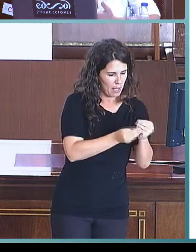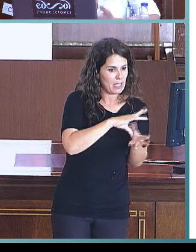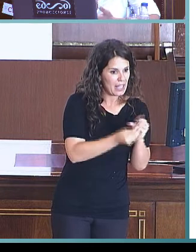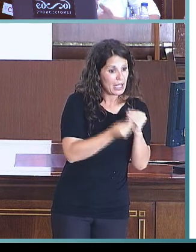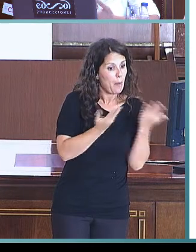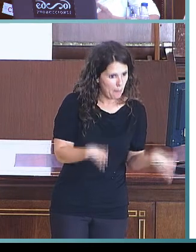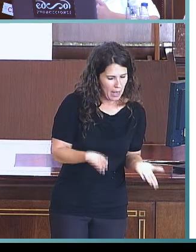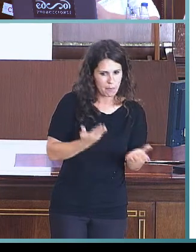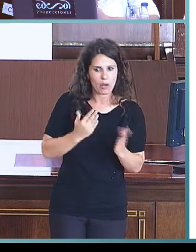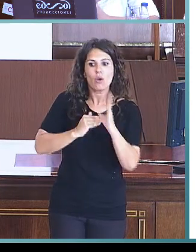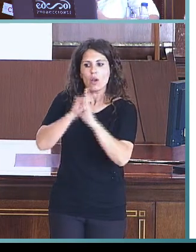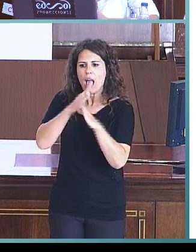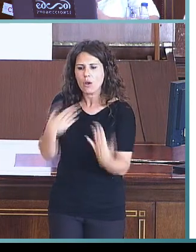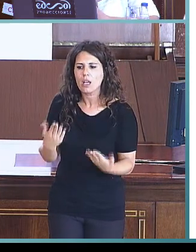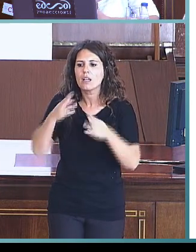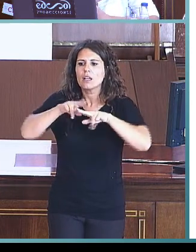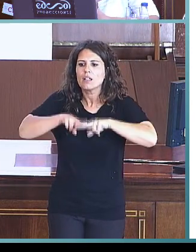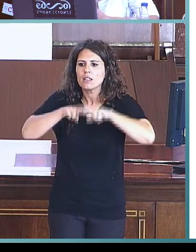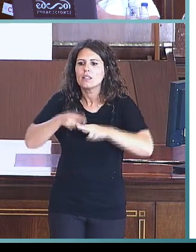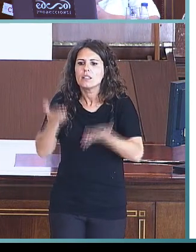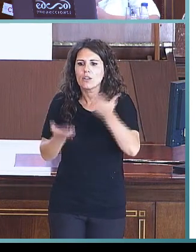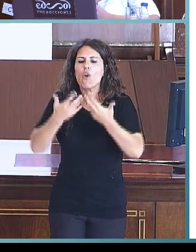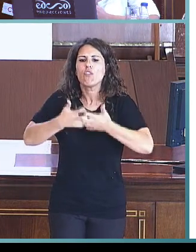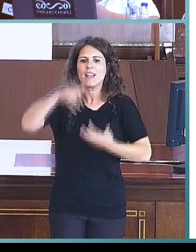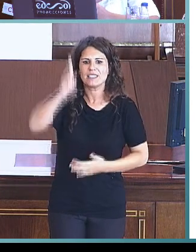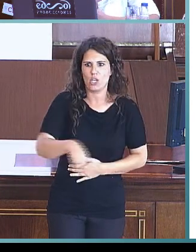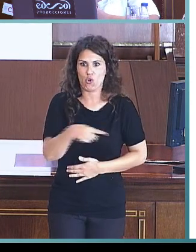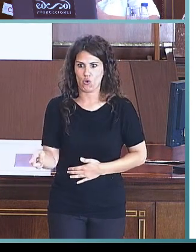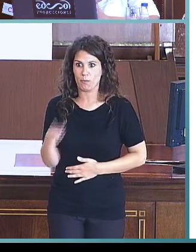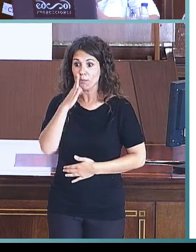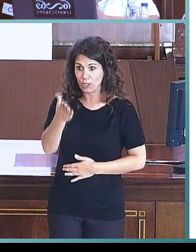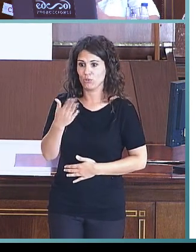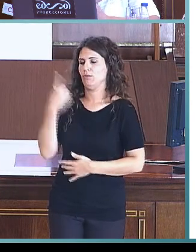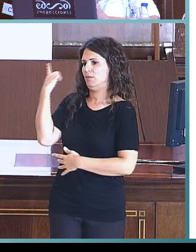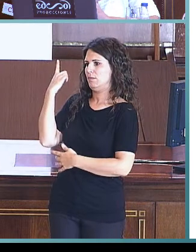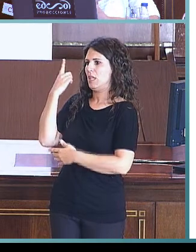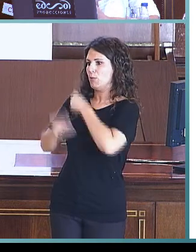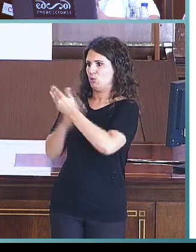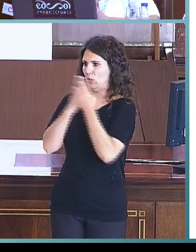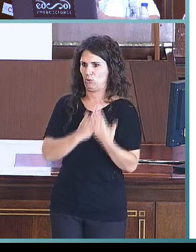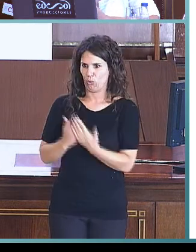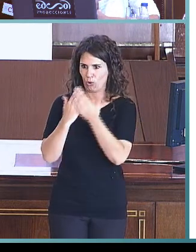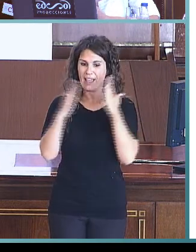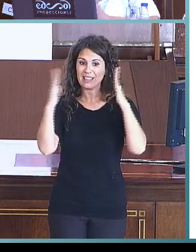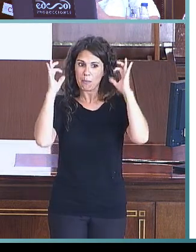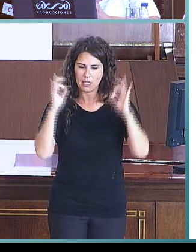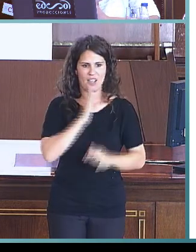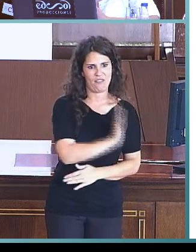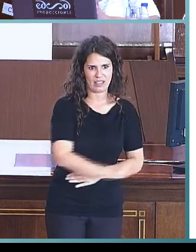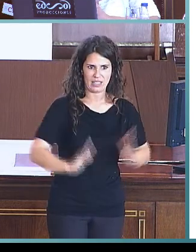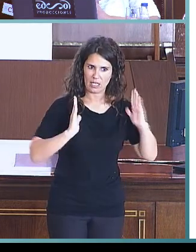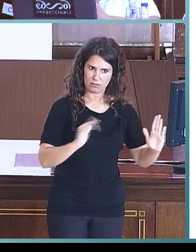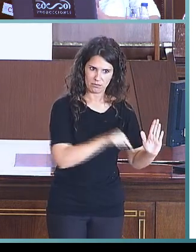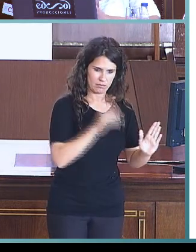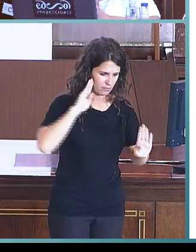estaban funcionando o no. En concreto, aquí lo que vamos a mostrar, como decíamos, es un estudio que hemos realizado en la etapa de infantil para